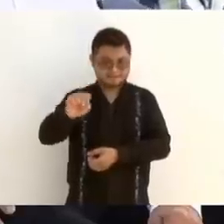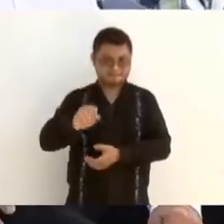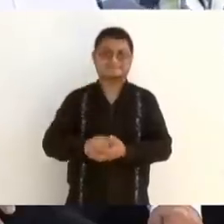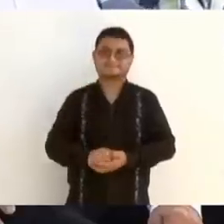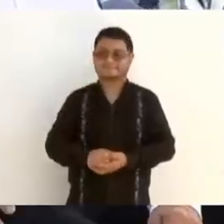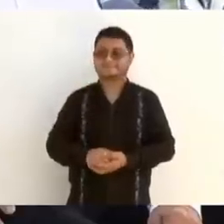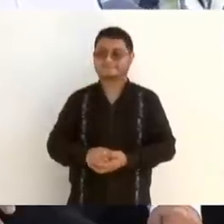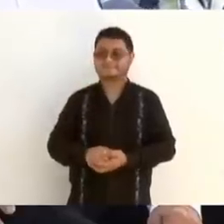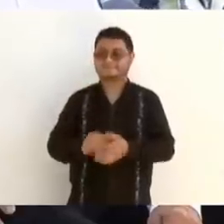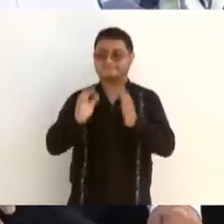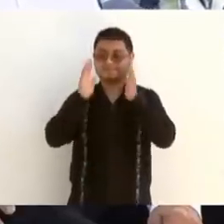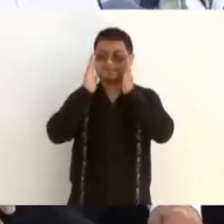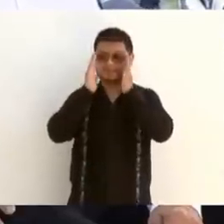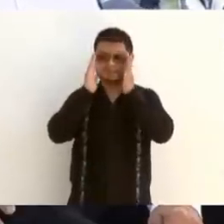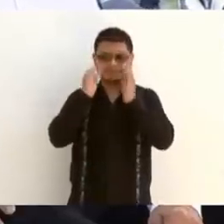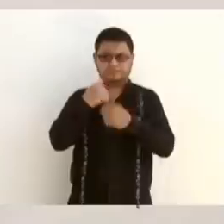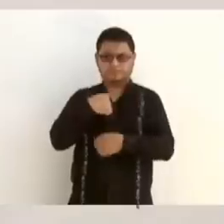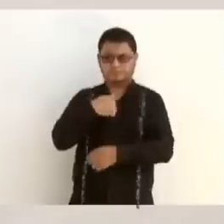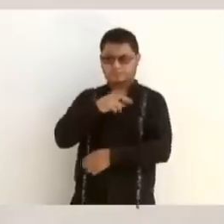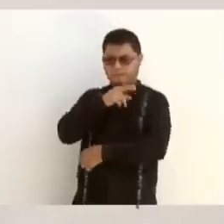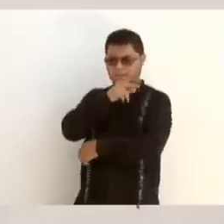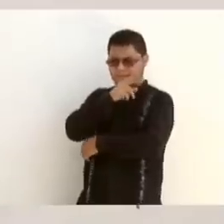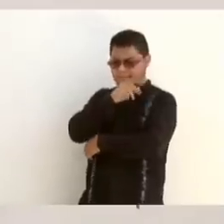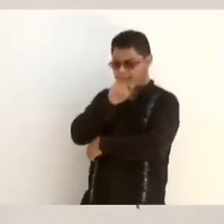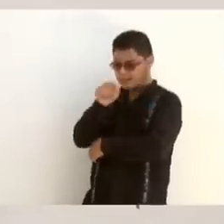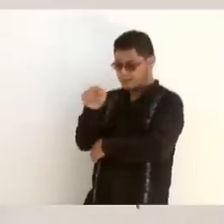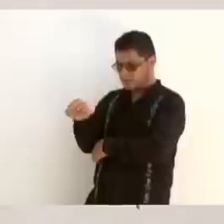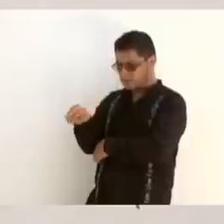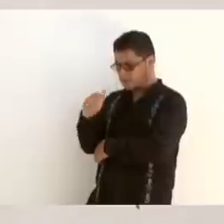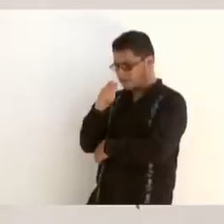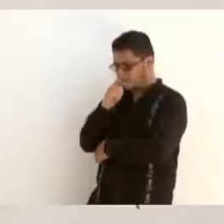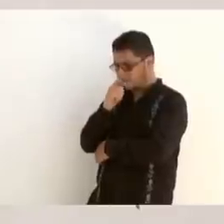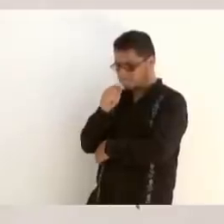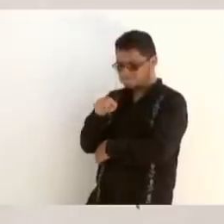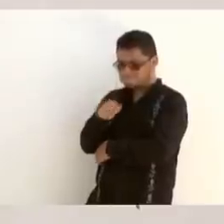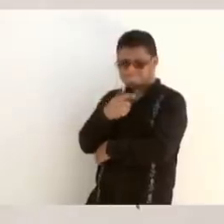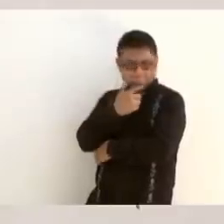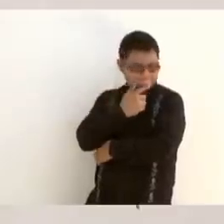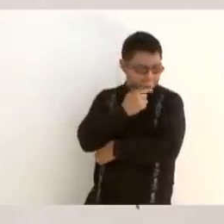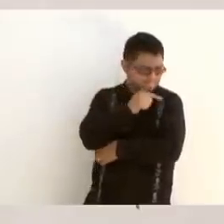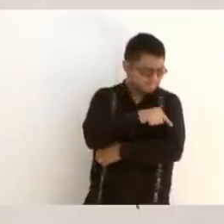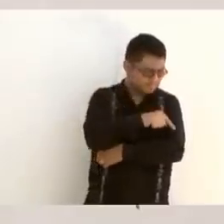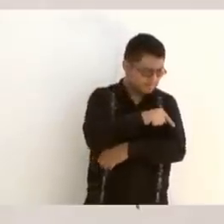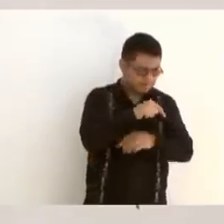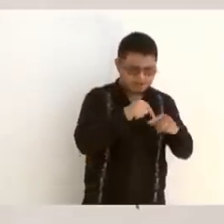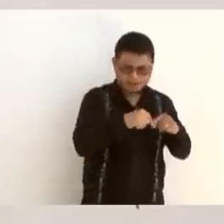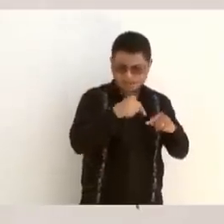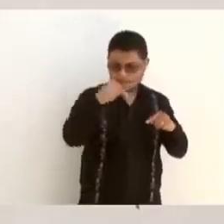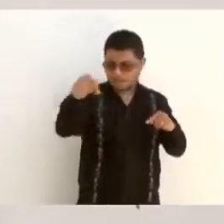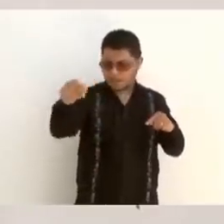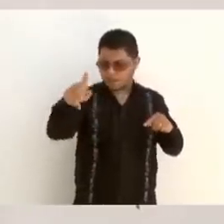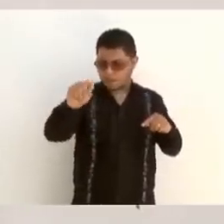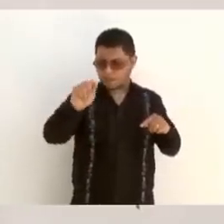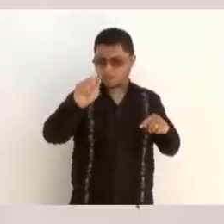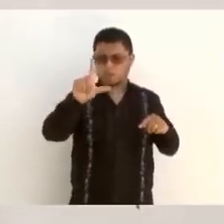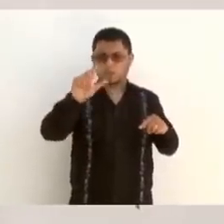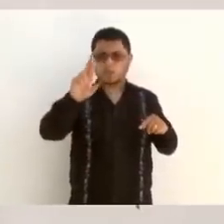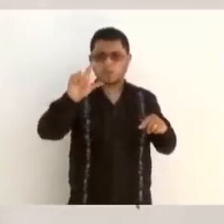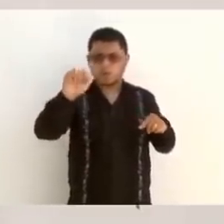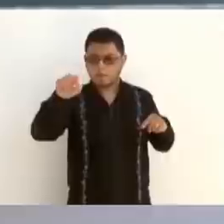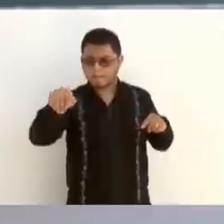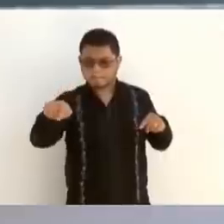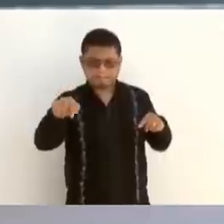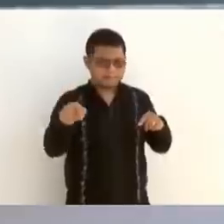no me preocupan esos dos tramos de Tulum a Escárcega,